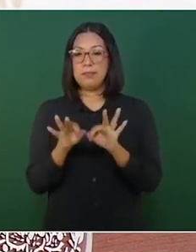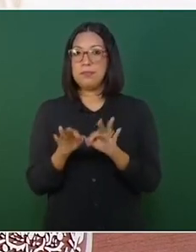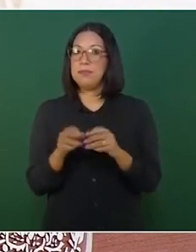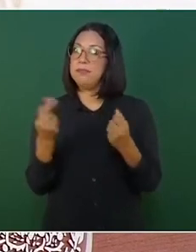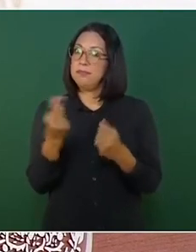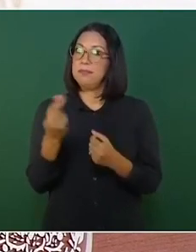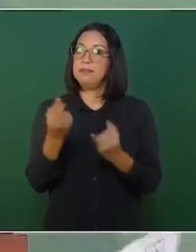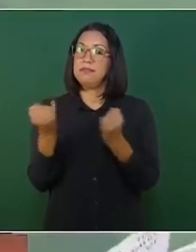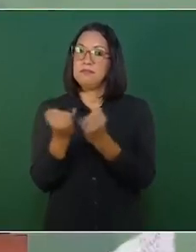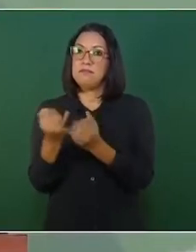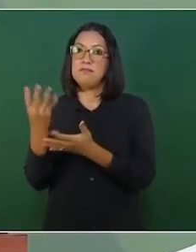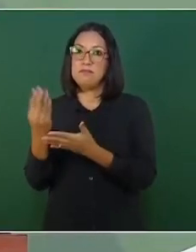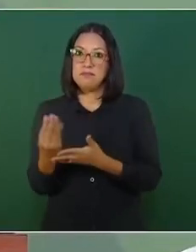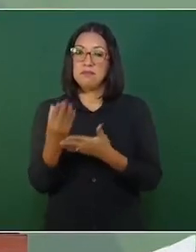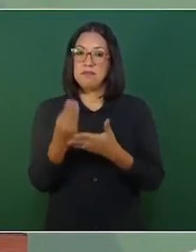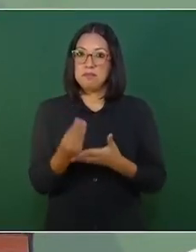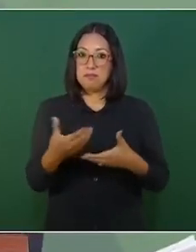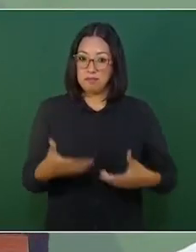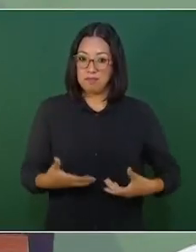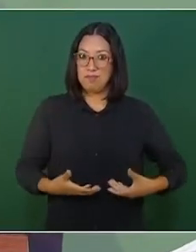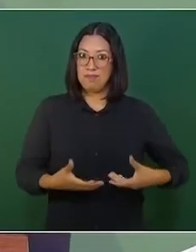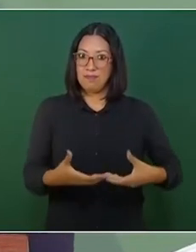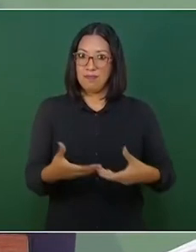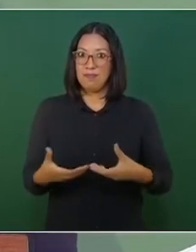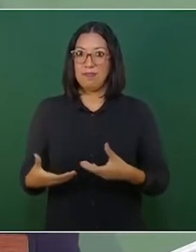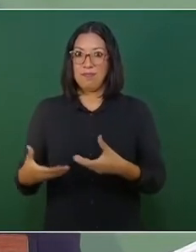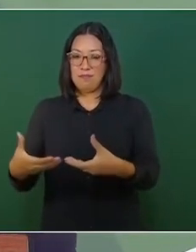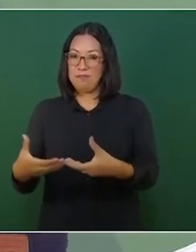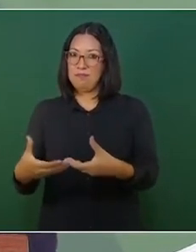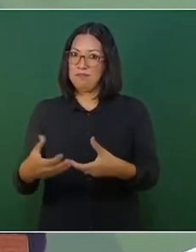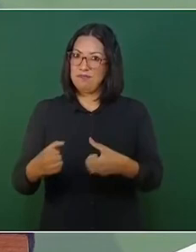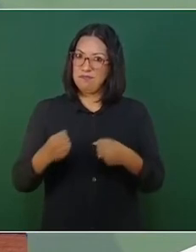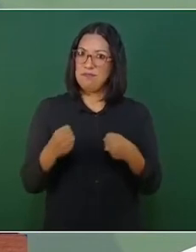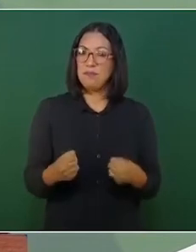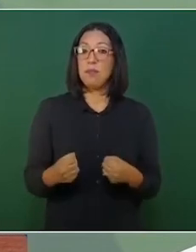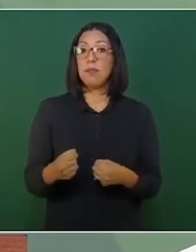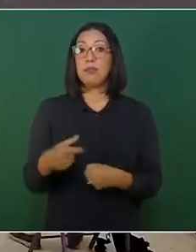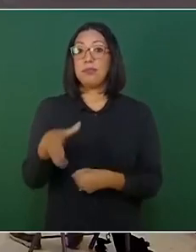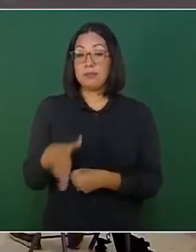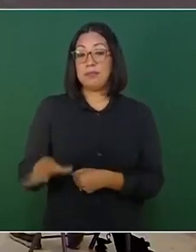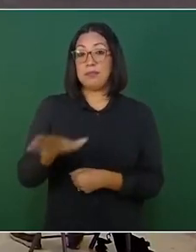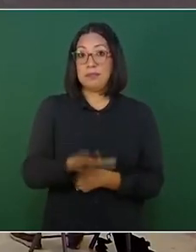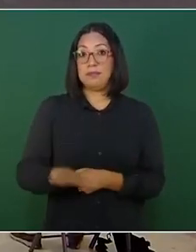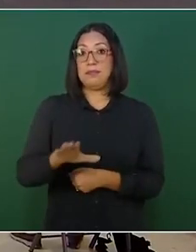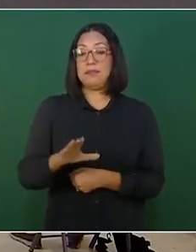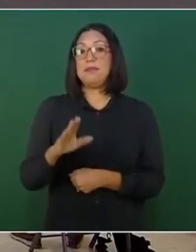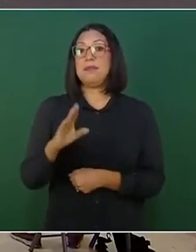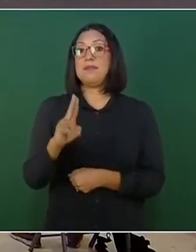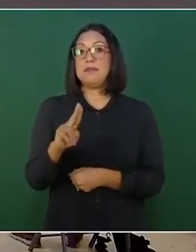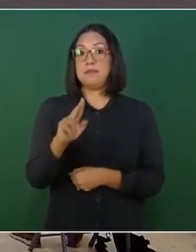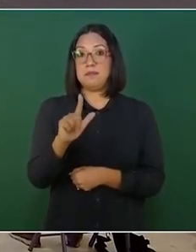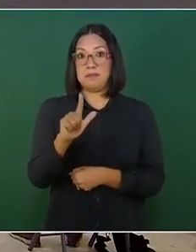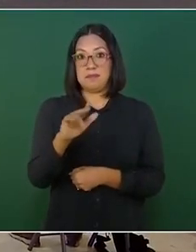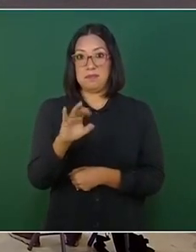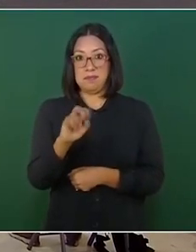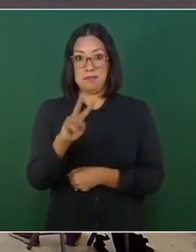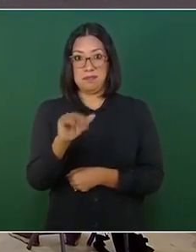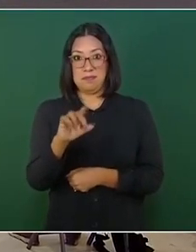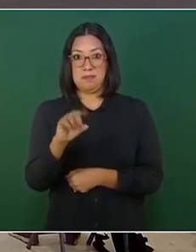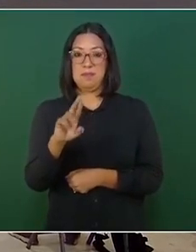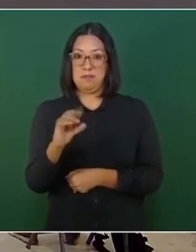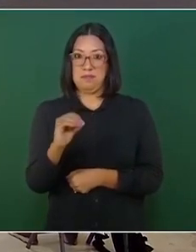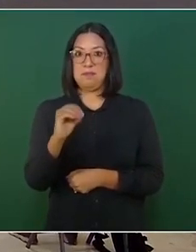la modernización con concreto hidráulico del bulevar Luis Donaldo Colosio, además del puente Nichupté.